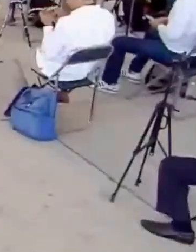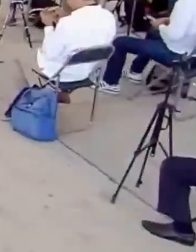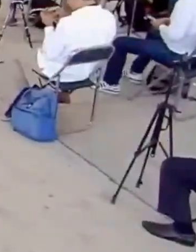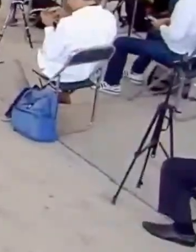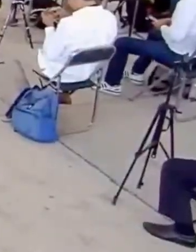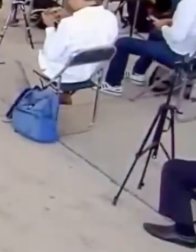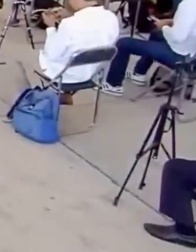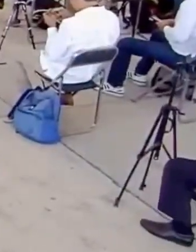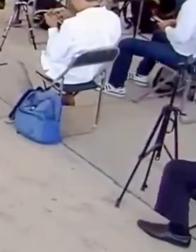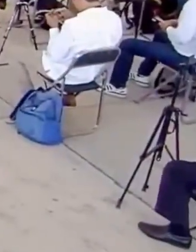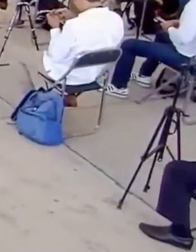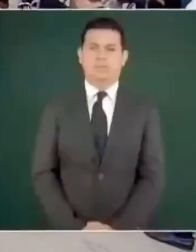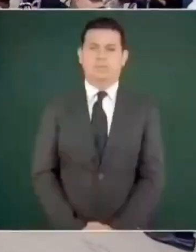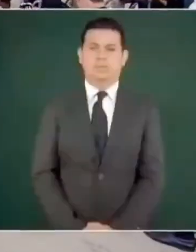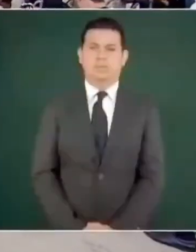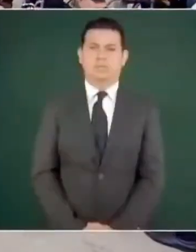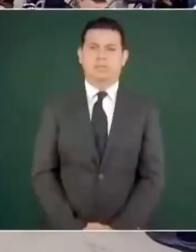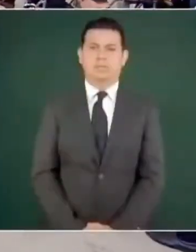diciendo,